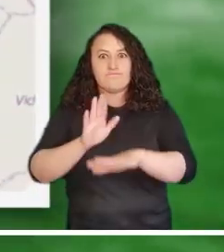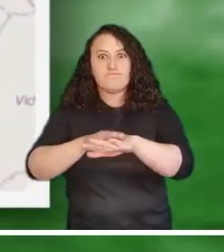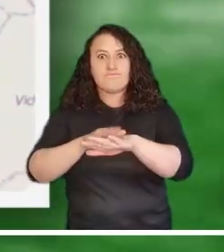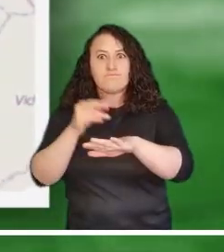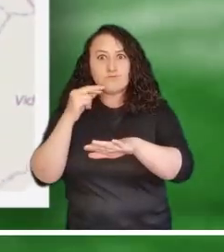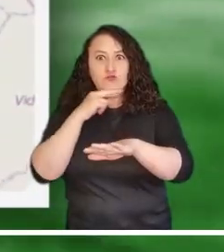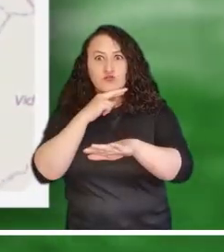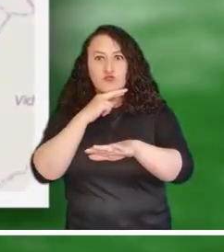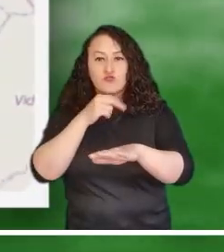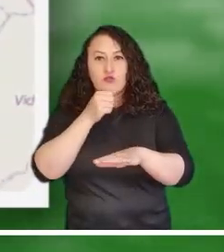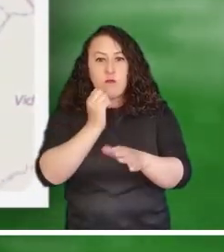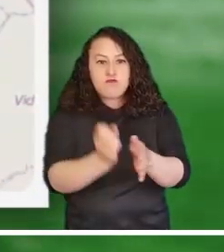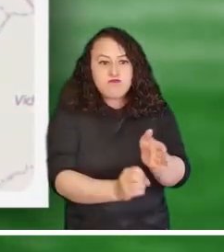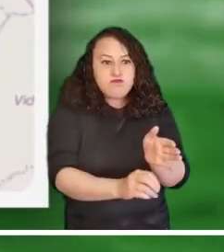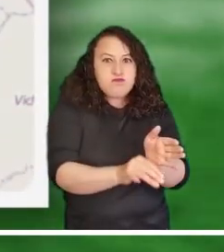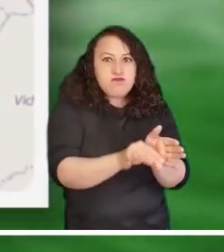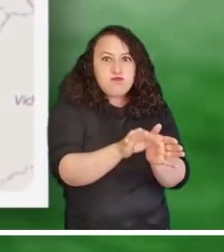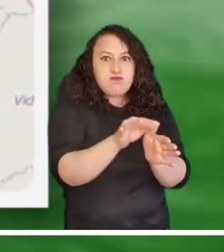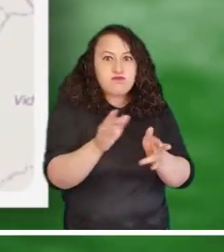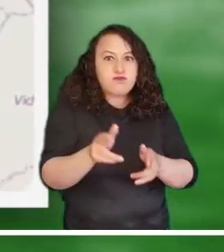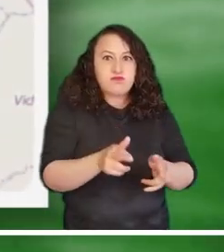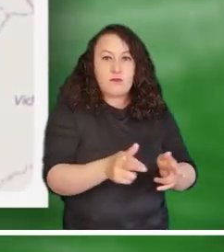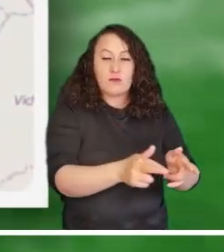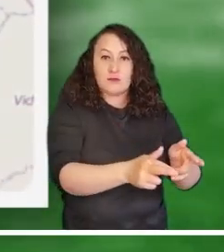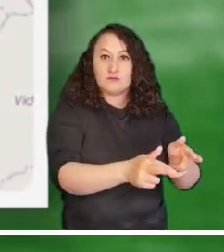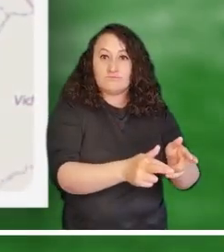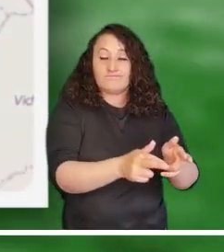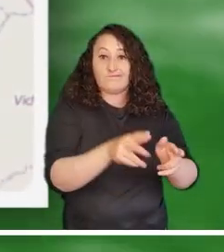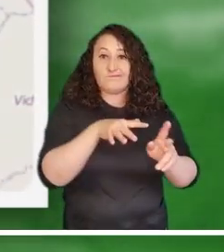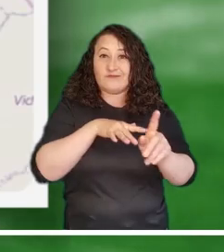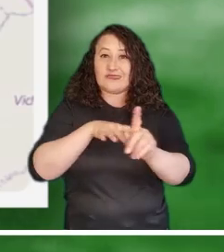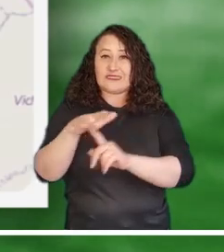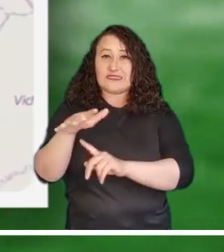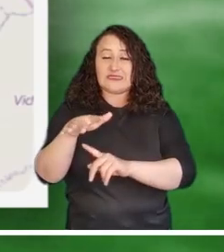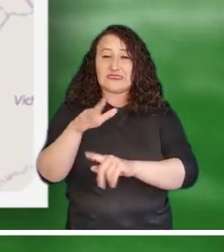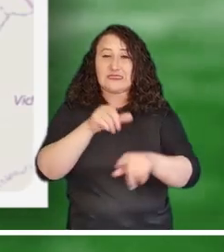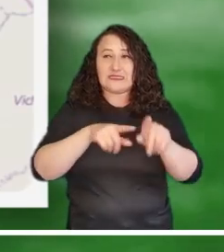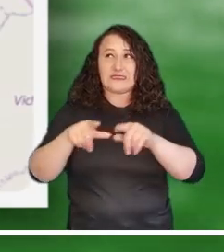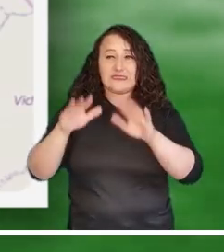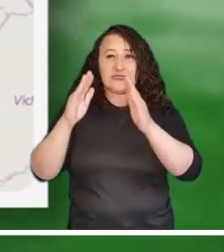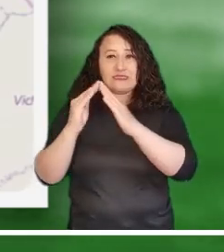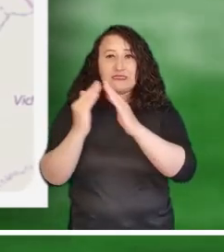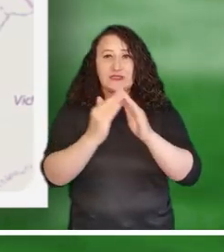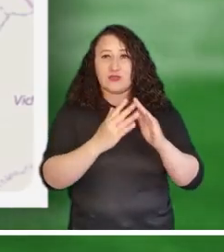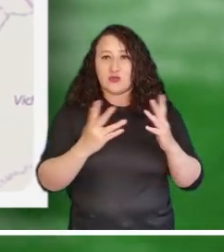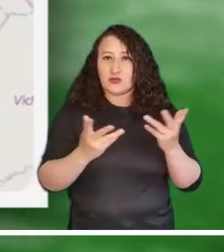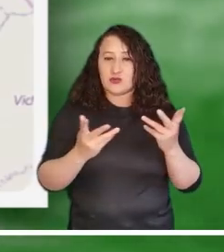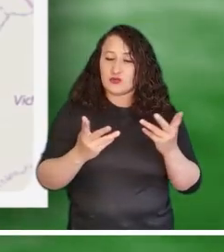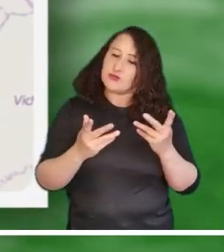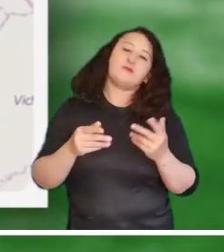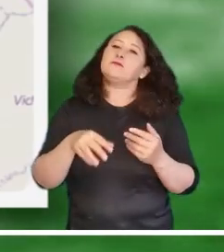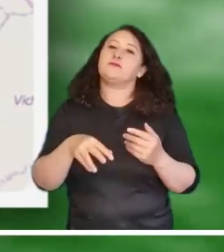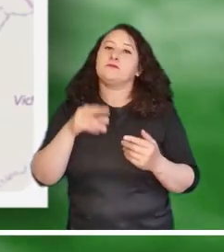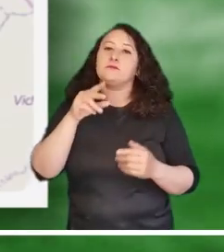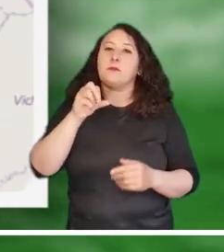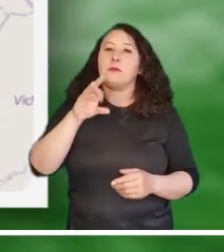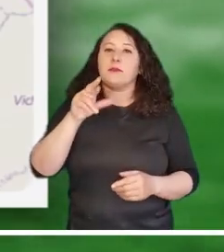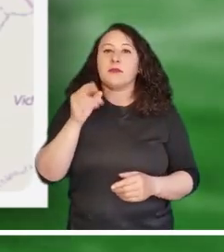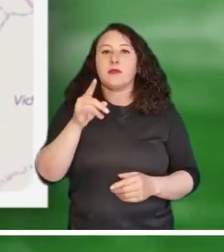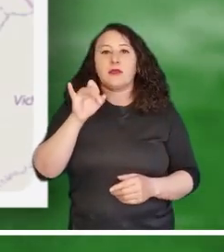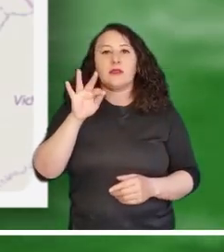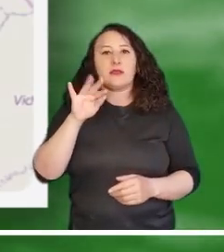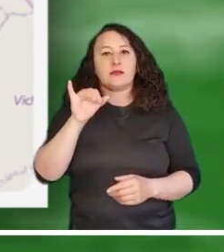Continuamos con la alerta roja por creciente súbita del río Mocho, lo que afectó algunas viviendas en el sector Las